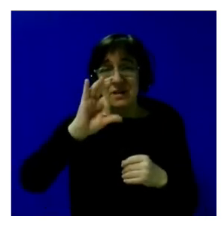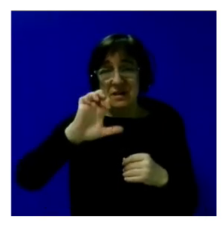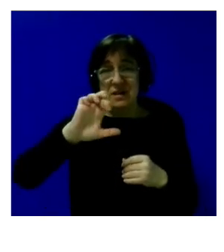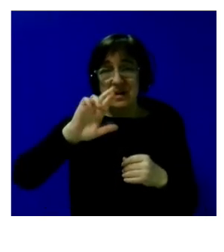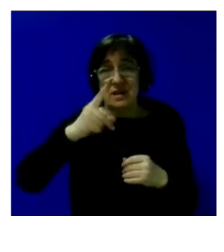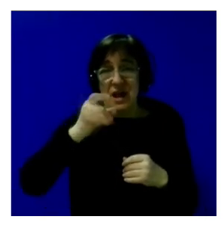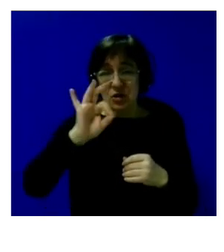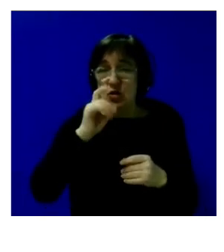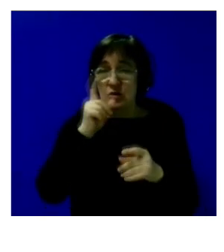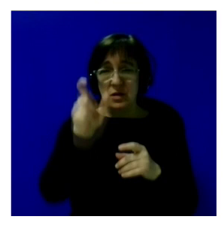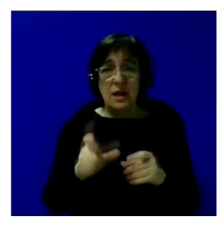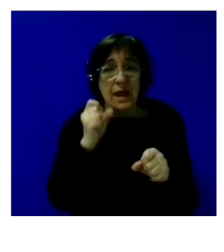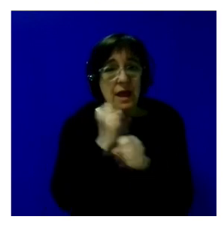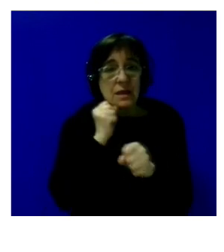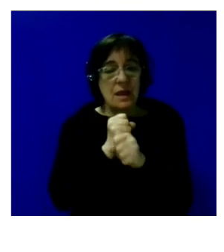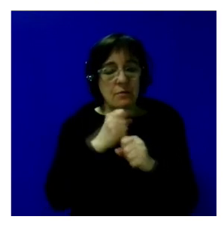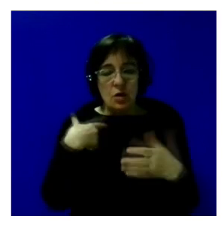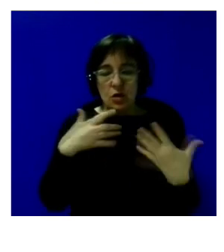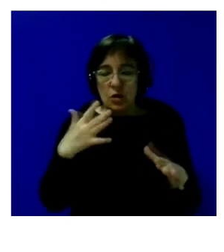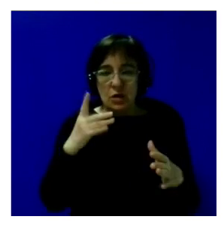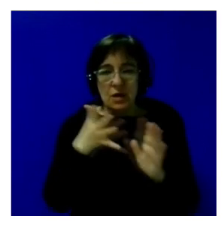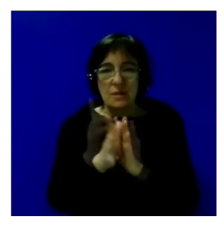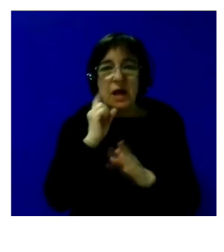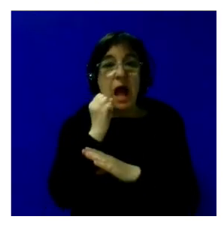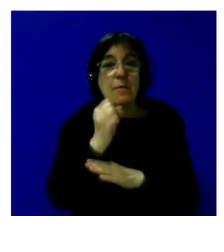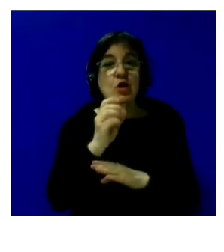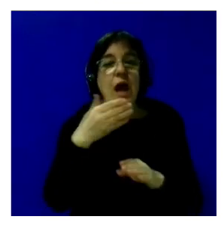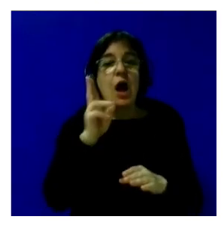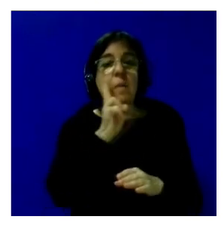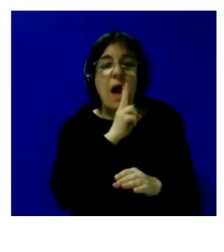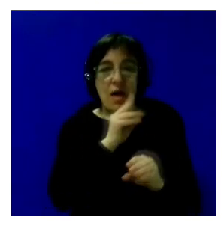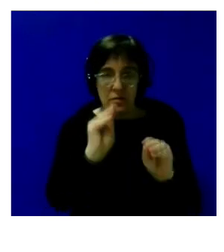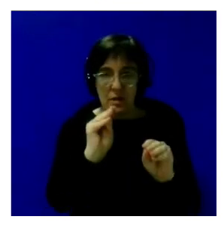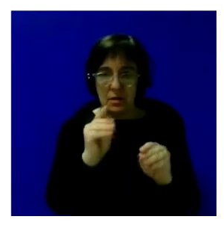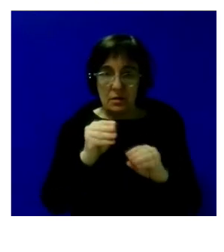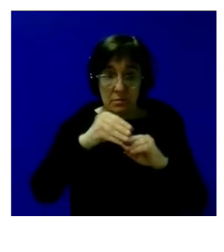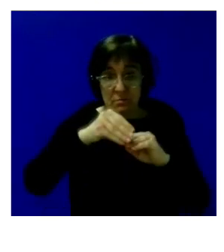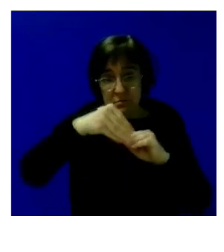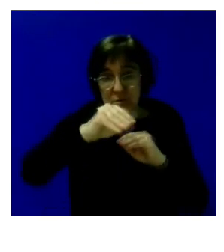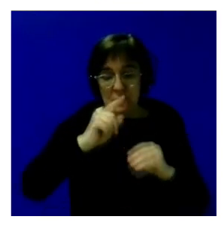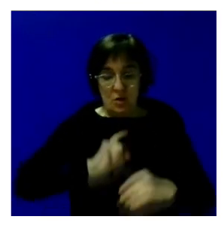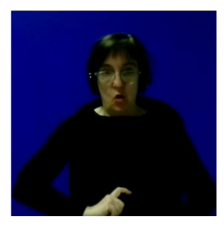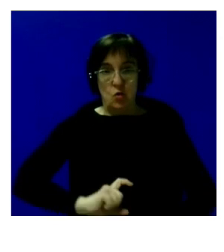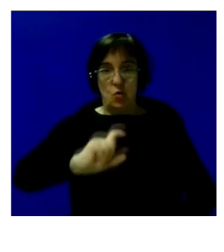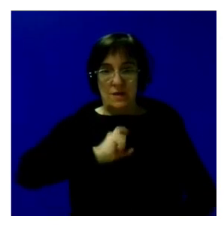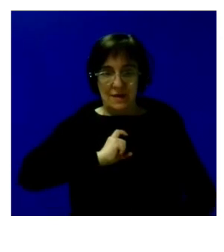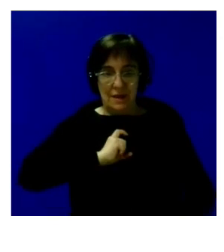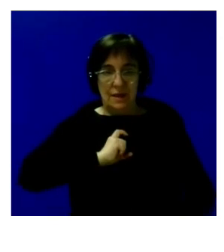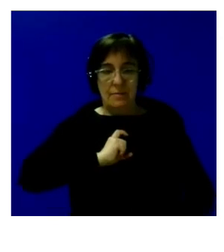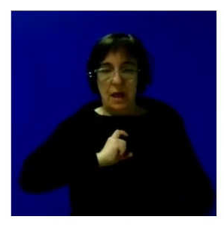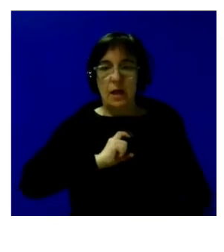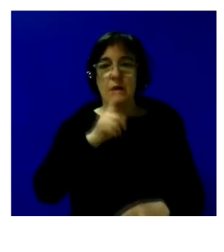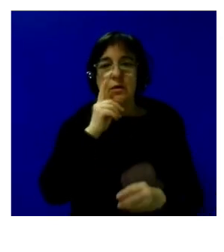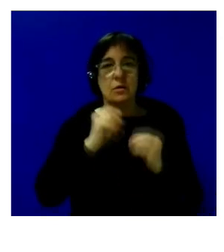el trabajo para él representaba no solamente el apoyar a su madre representaba su autoestima representaba